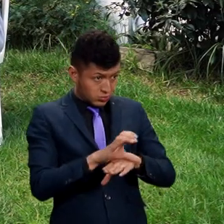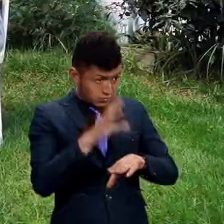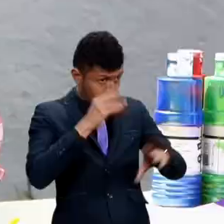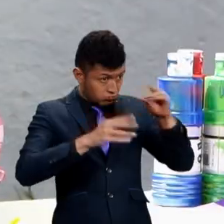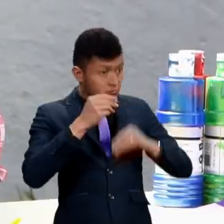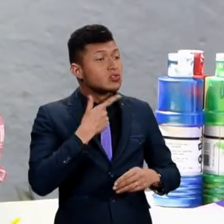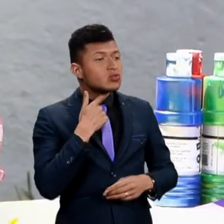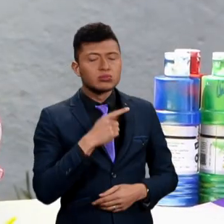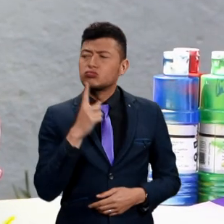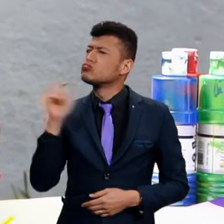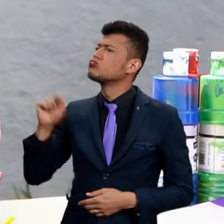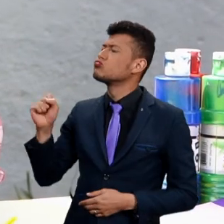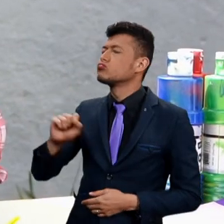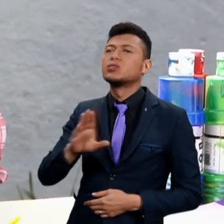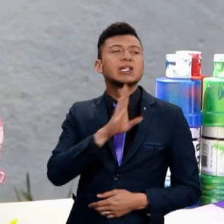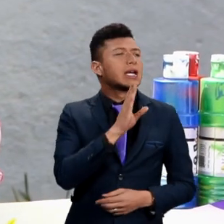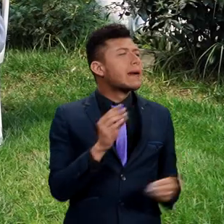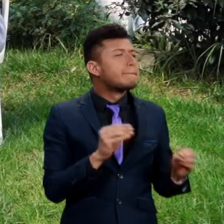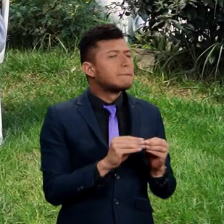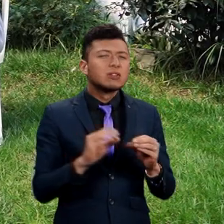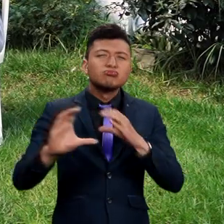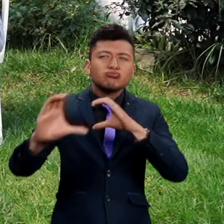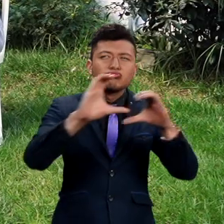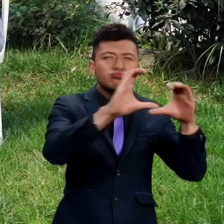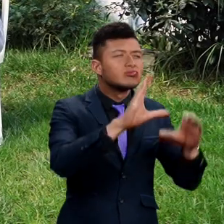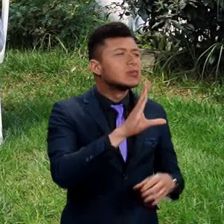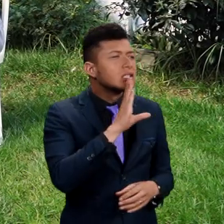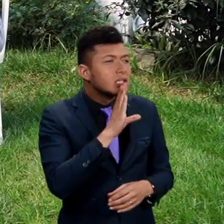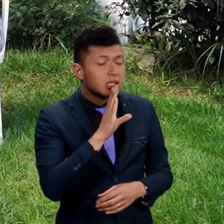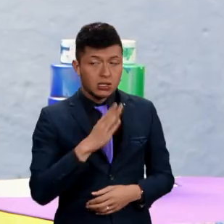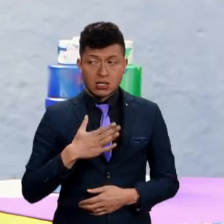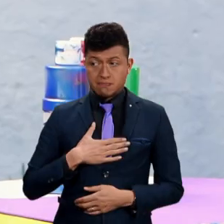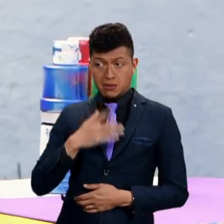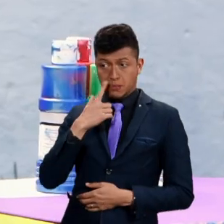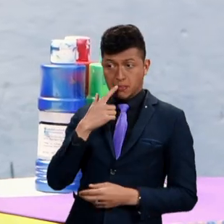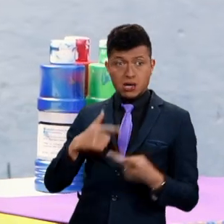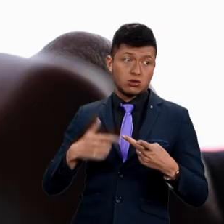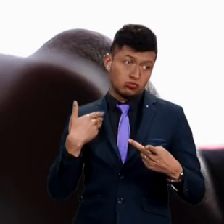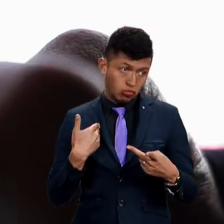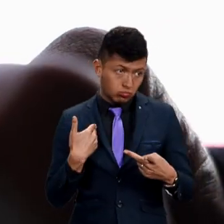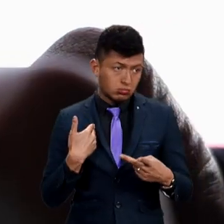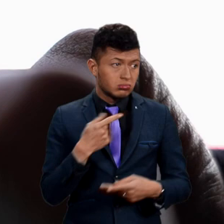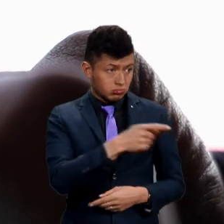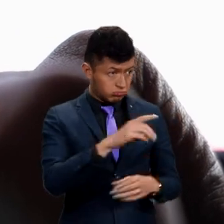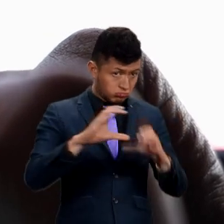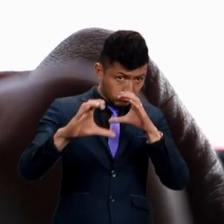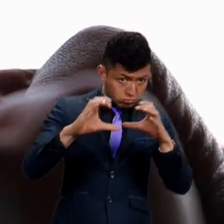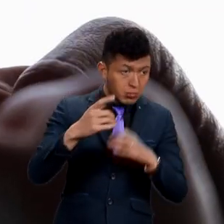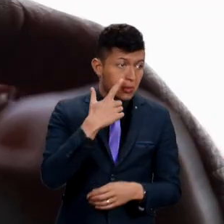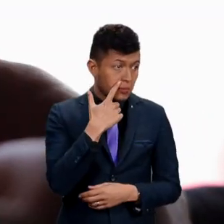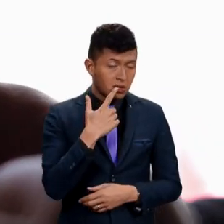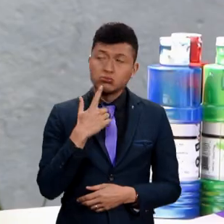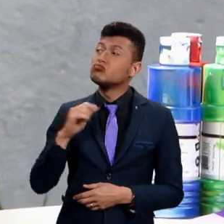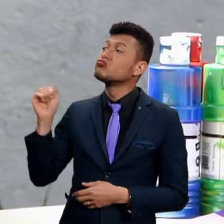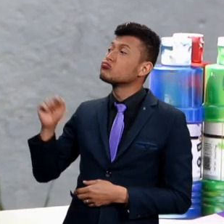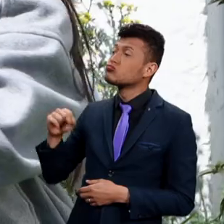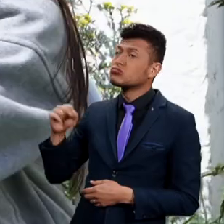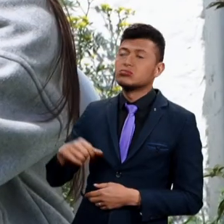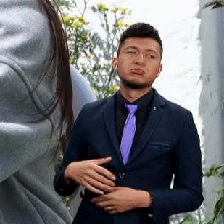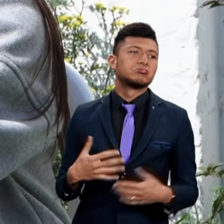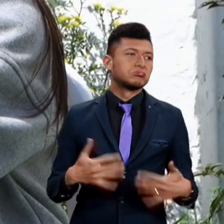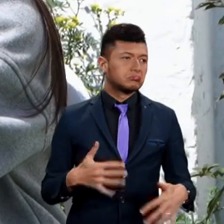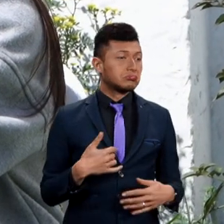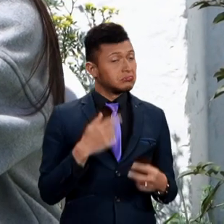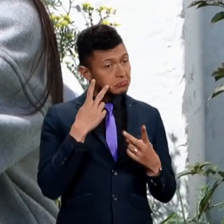el computador? Sí. ¿Y con quién más te has podido comunicar por medio del computador? Mi papá y yo. ¿Te puedes comunicar con tu papá, cierto? Sí.